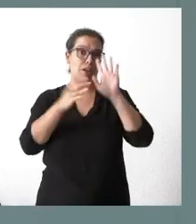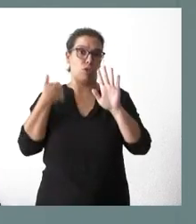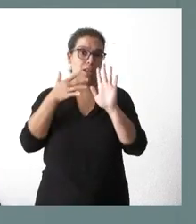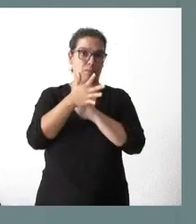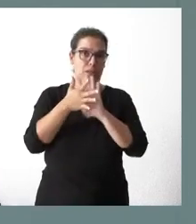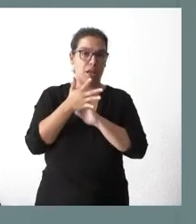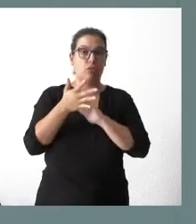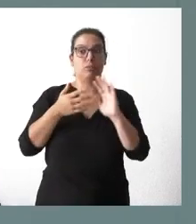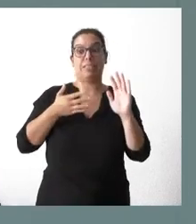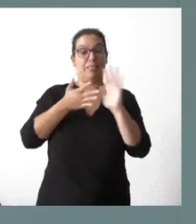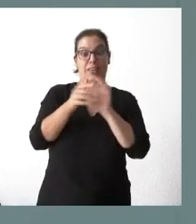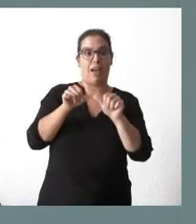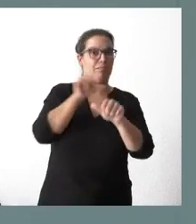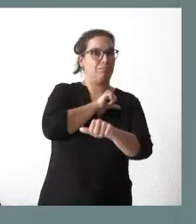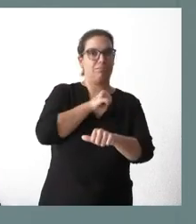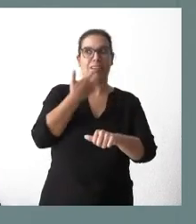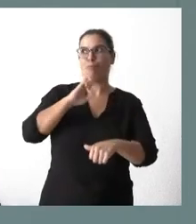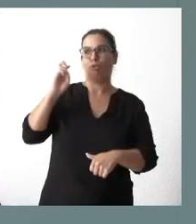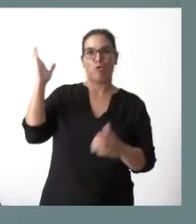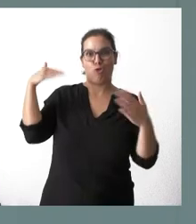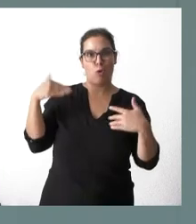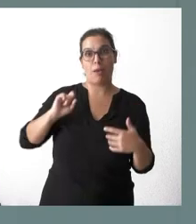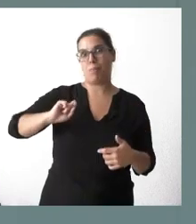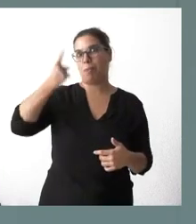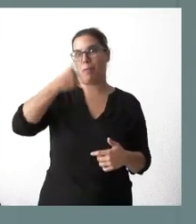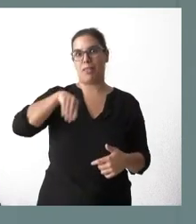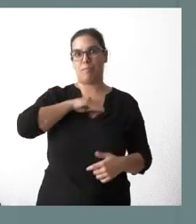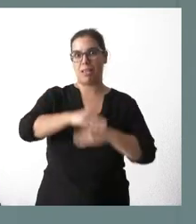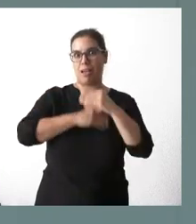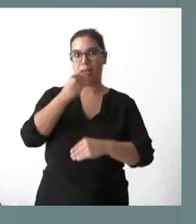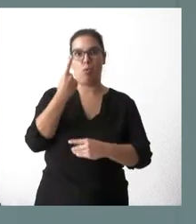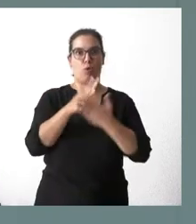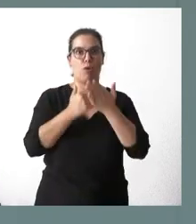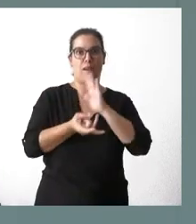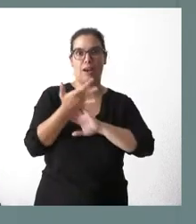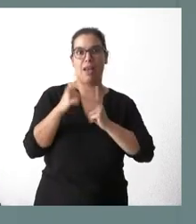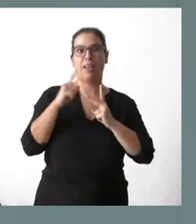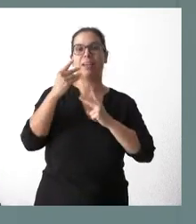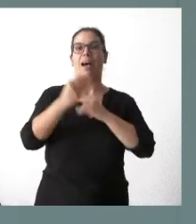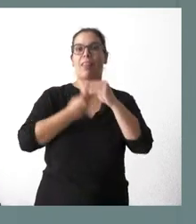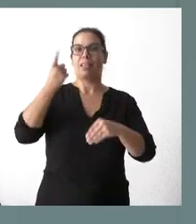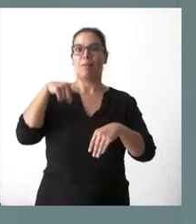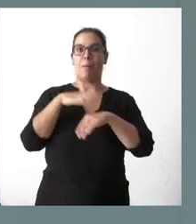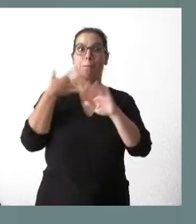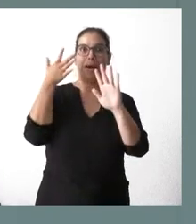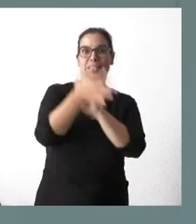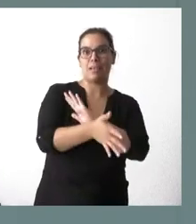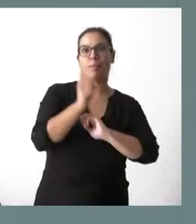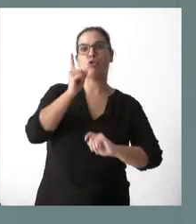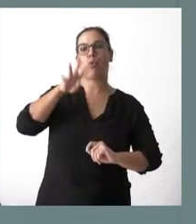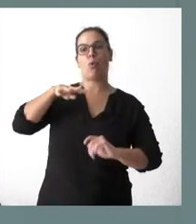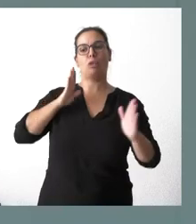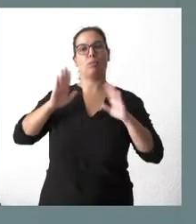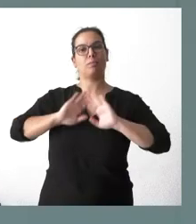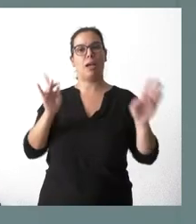Ser la primera comunidad autónoma en ponerlo en marcha dentro de España, el hacerlo con carácter permanente, no solamente para cuatro meses,